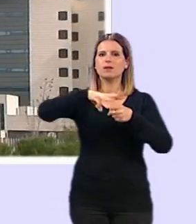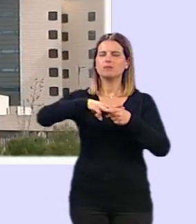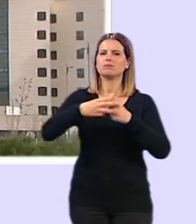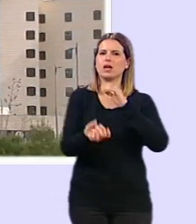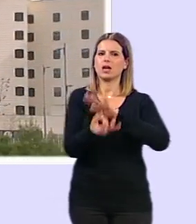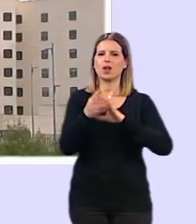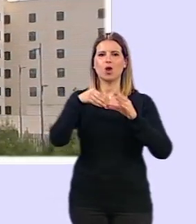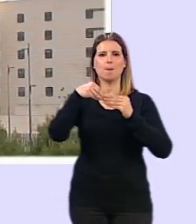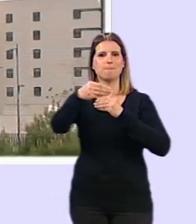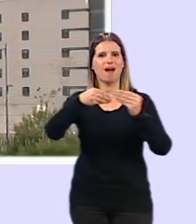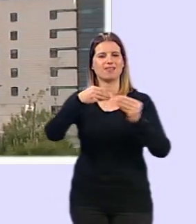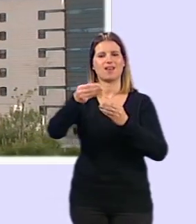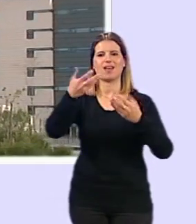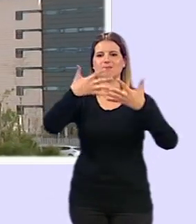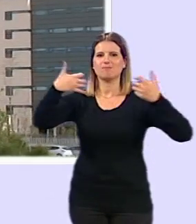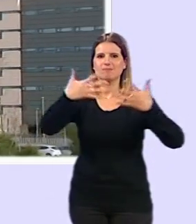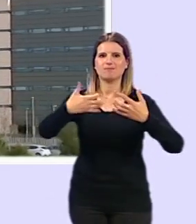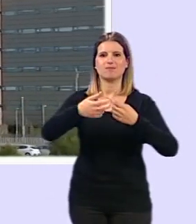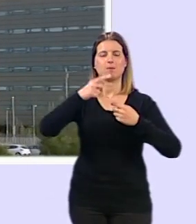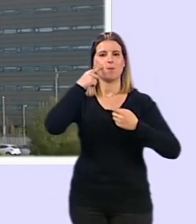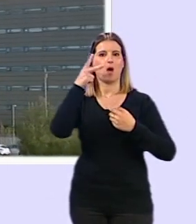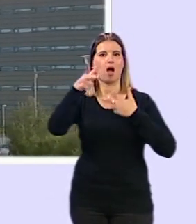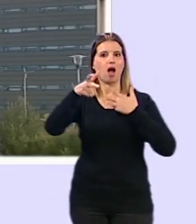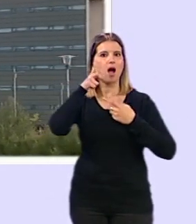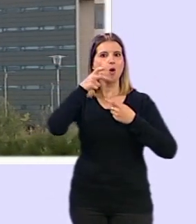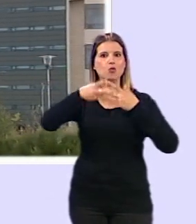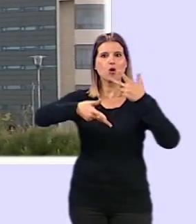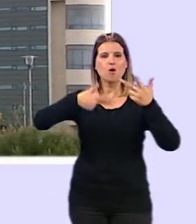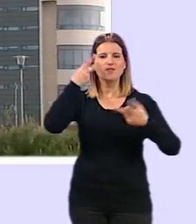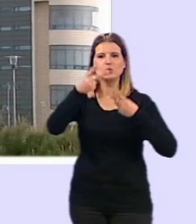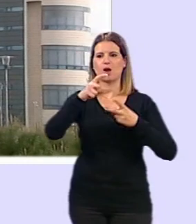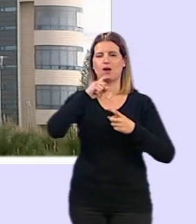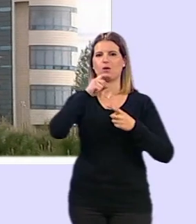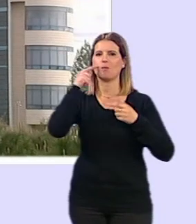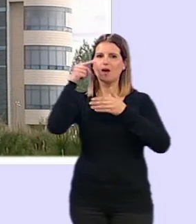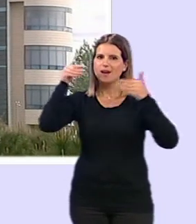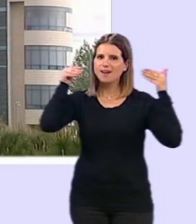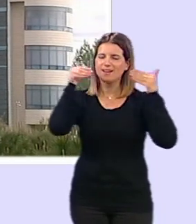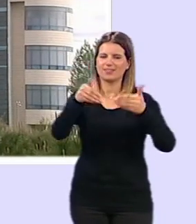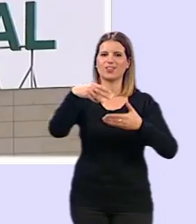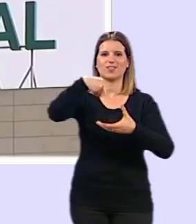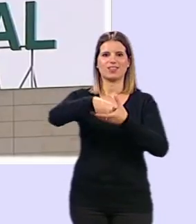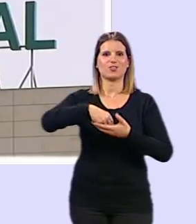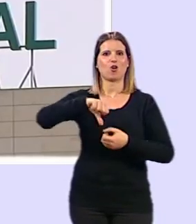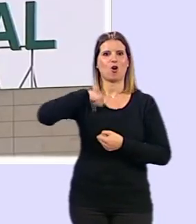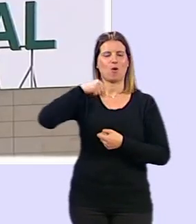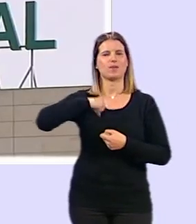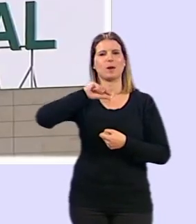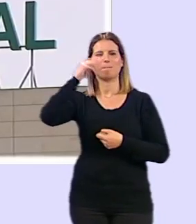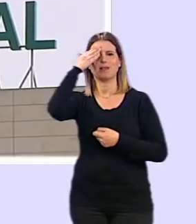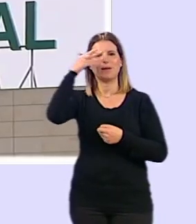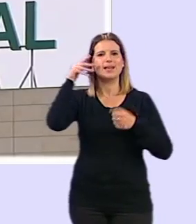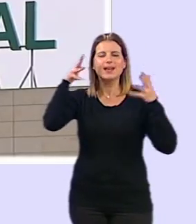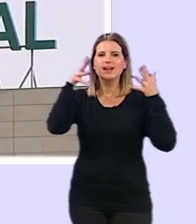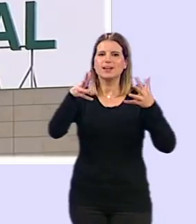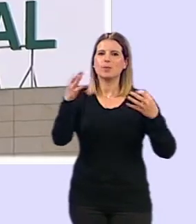diversos materiales escritos y audiovisuales en el que se explican los circuitos de atención que se están siguiendo en el hospital así como las principales recomendaciones